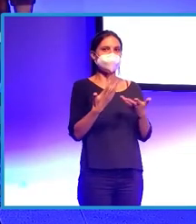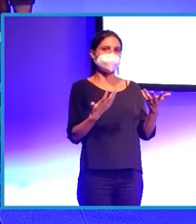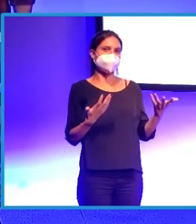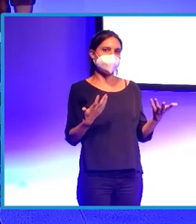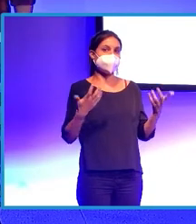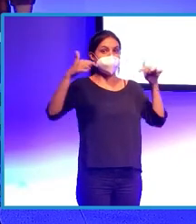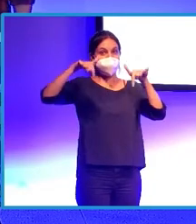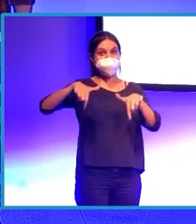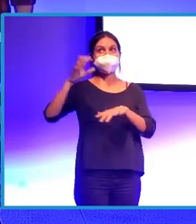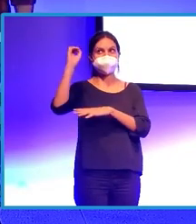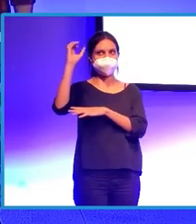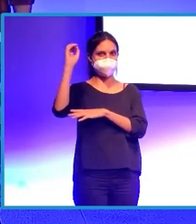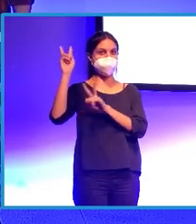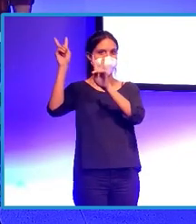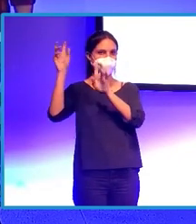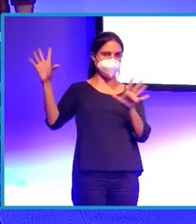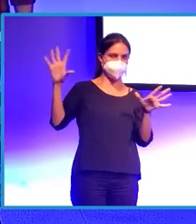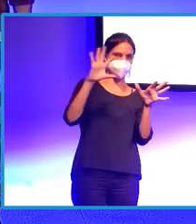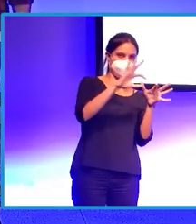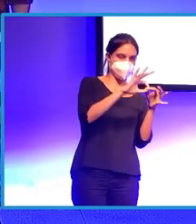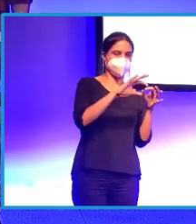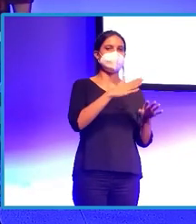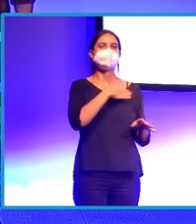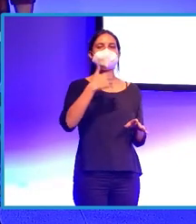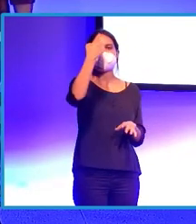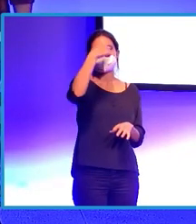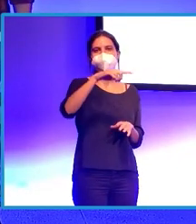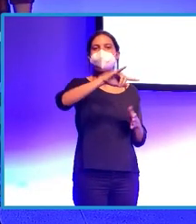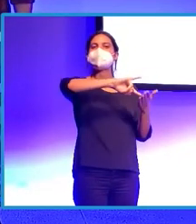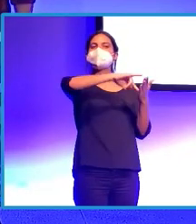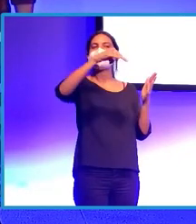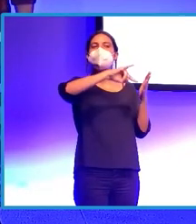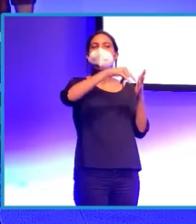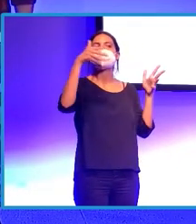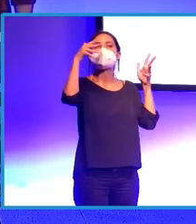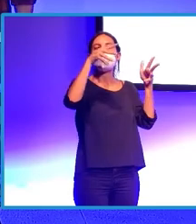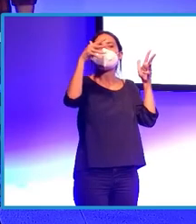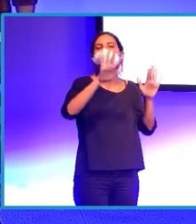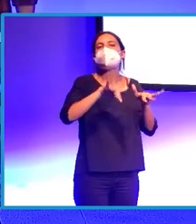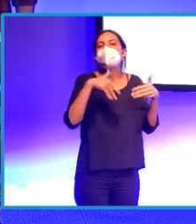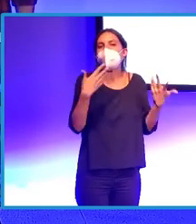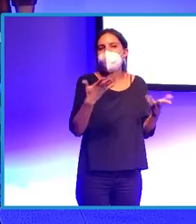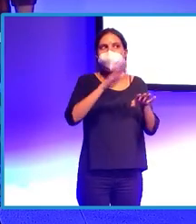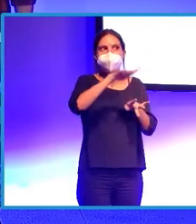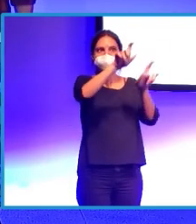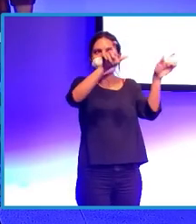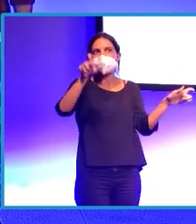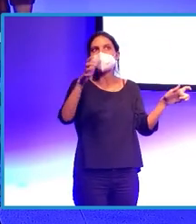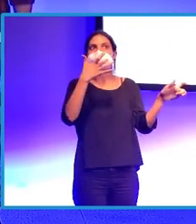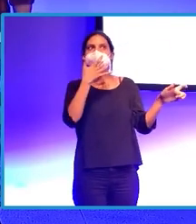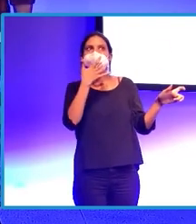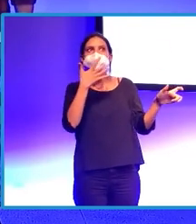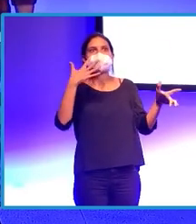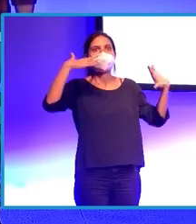charla. Quería saber qué tecnologías recomendarían ustedes estudiar a todas estas personas interesadas en realidad